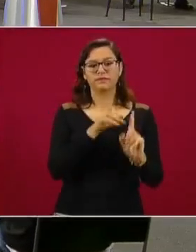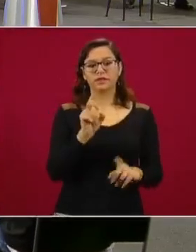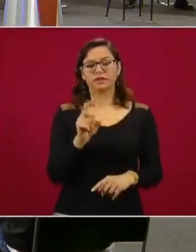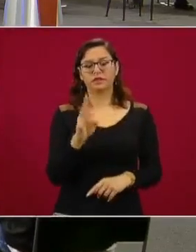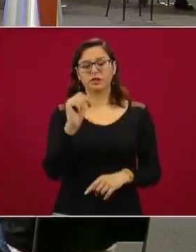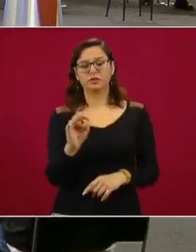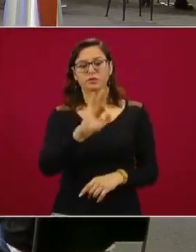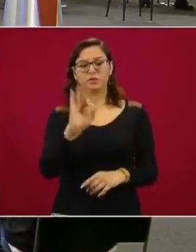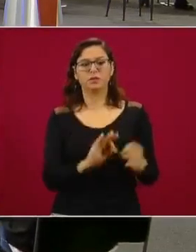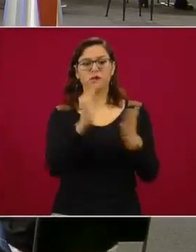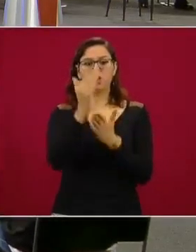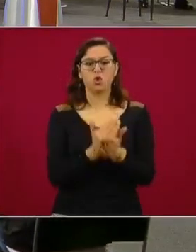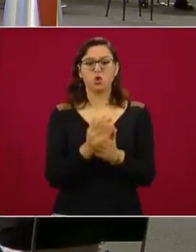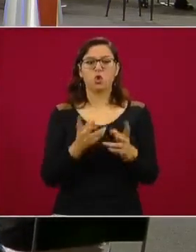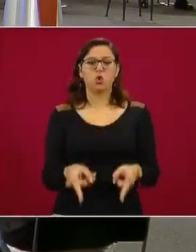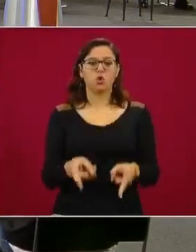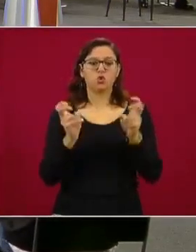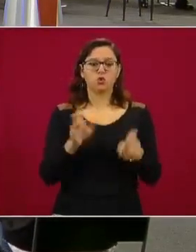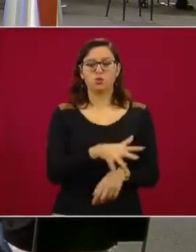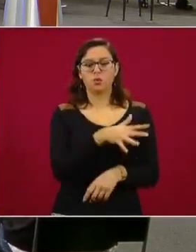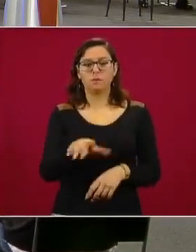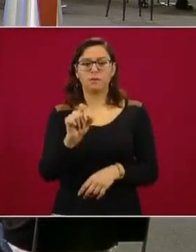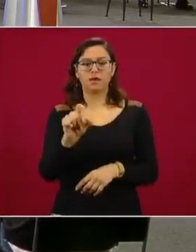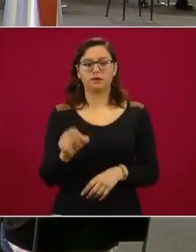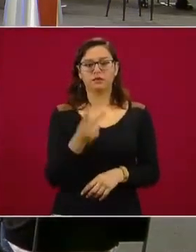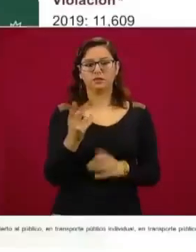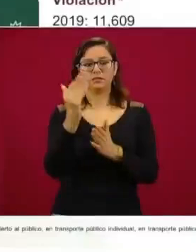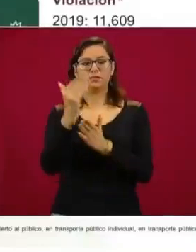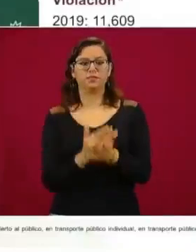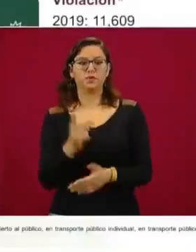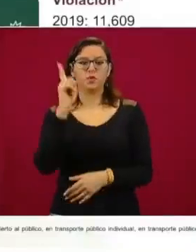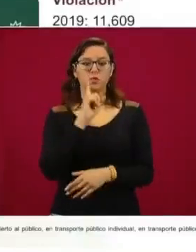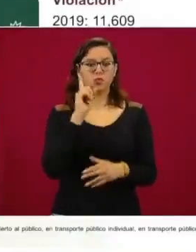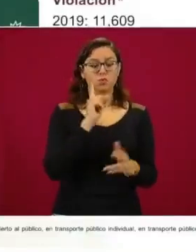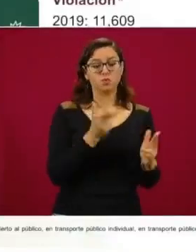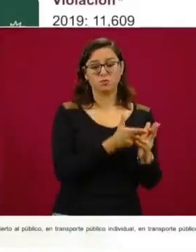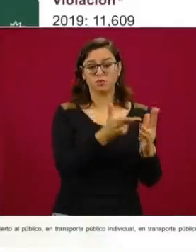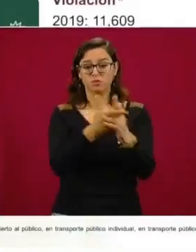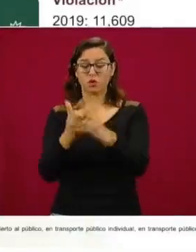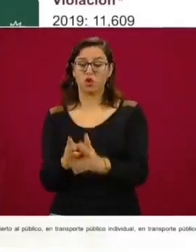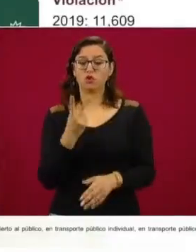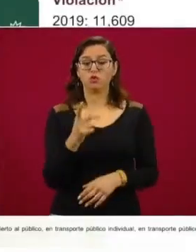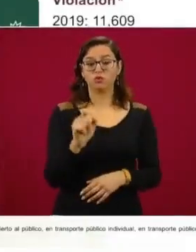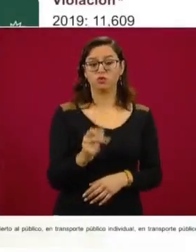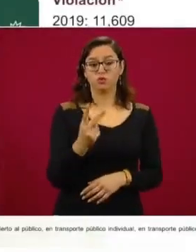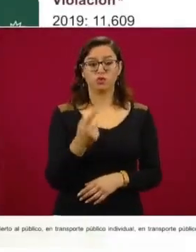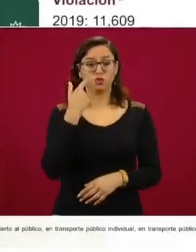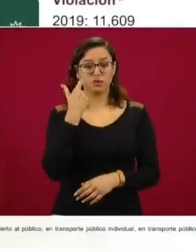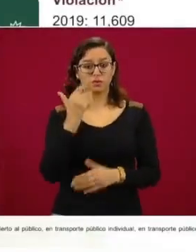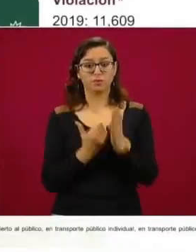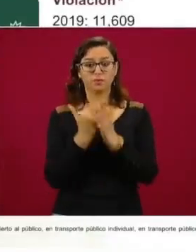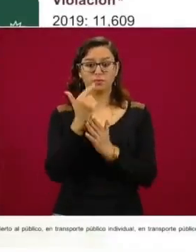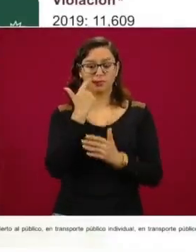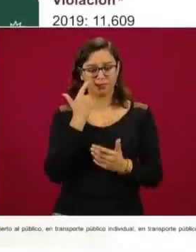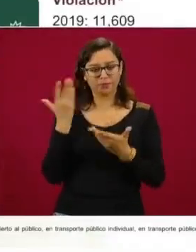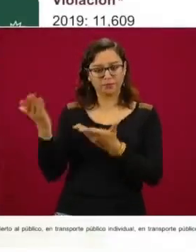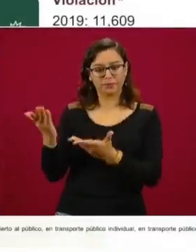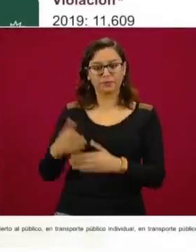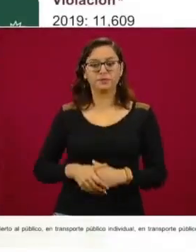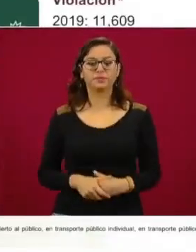baja, robo total, 22 a la baja, feminicidio 2.2 al alza, extorsión 8.8